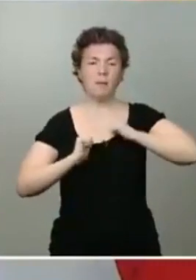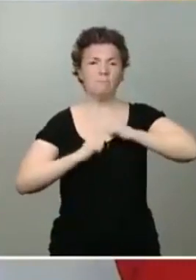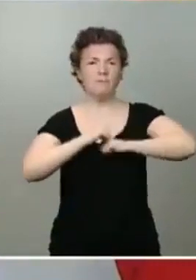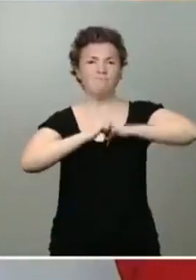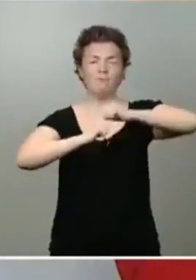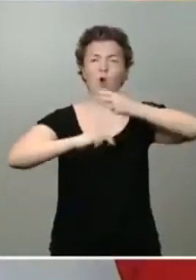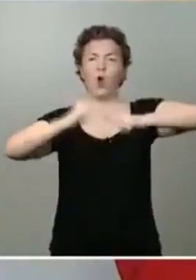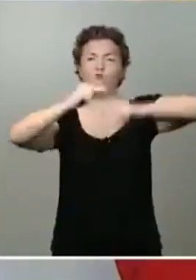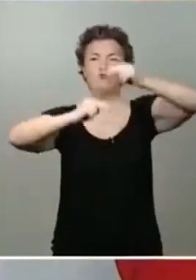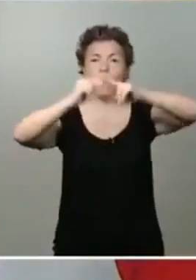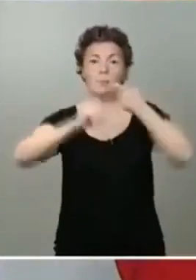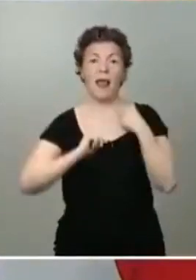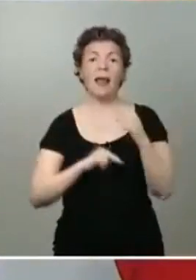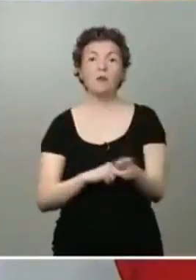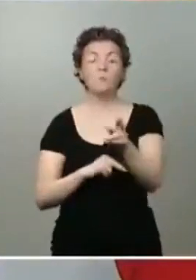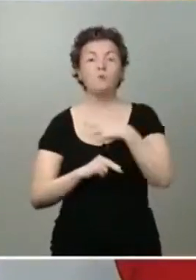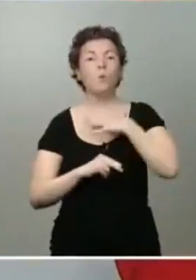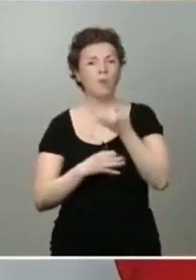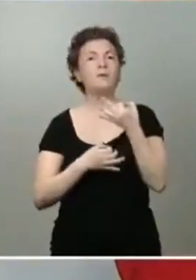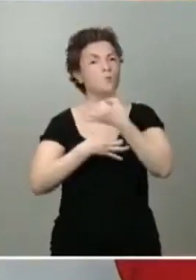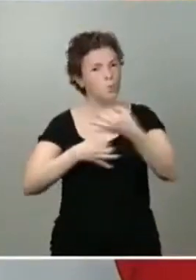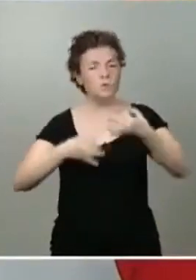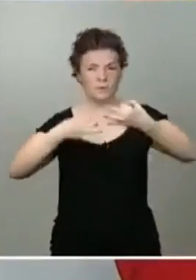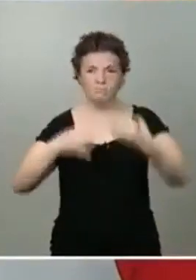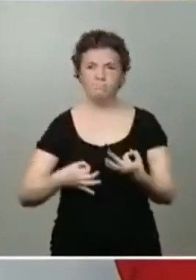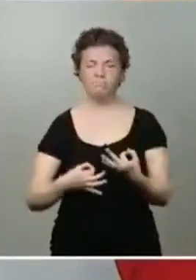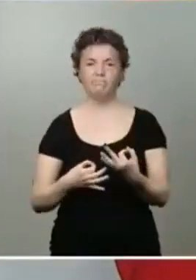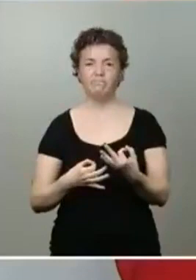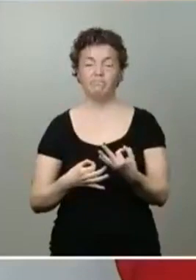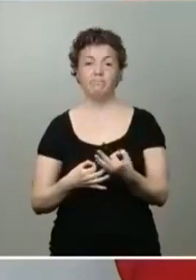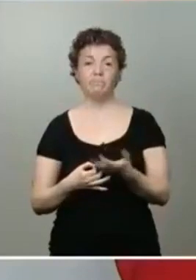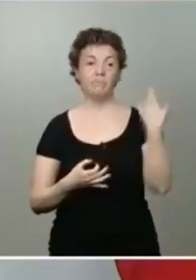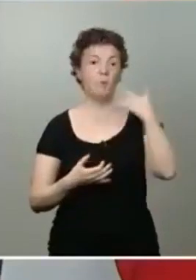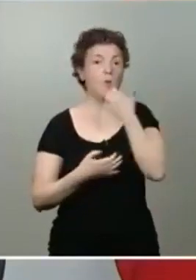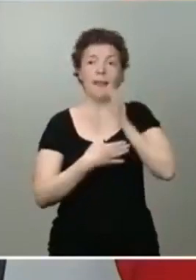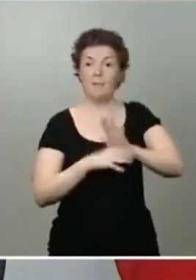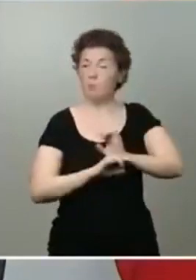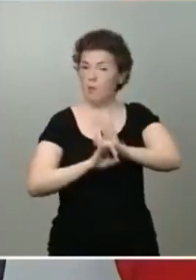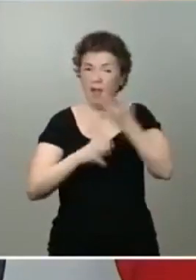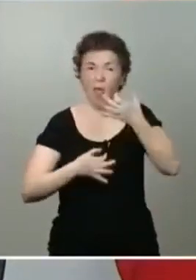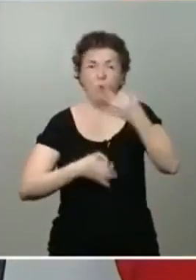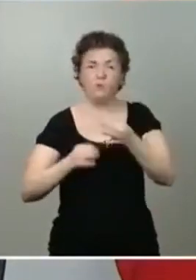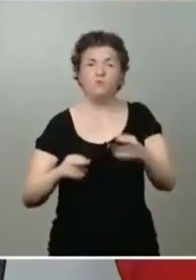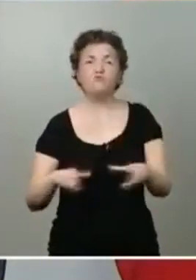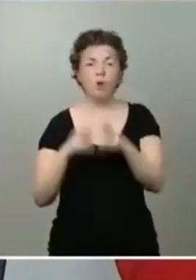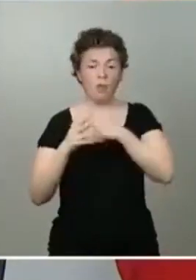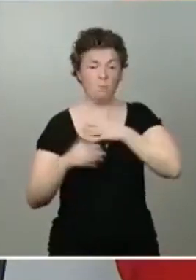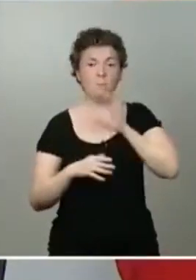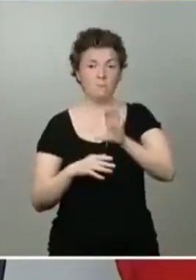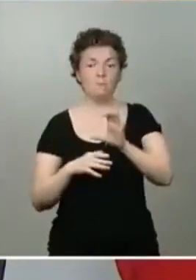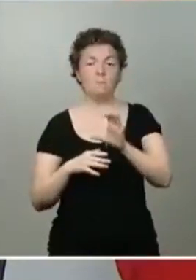recuperaciones pueden ser justas. Y si hubo un ejemplo de justicia social en nuestro país, también